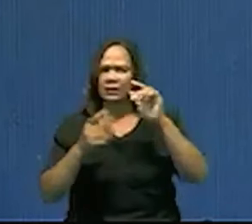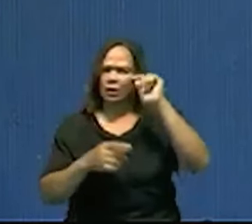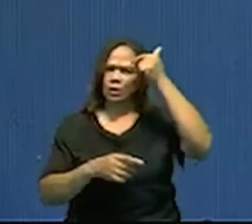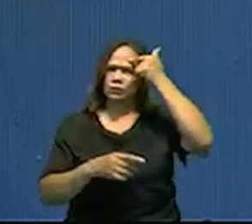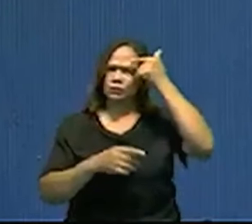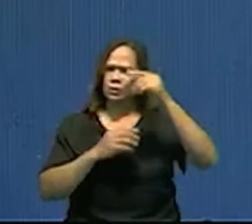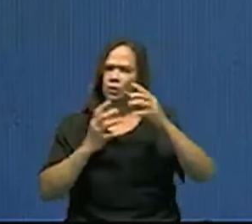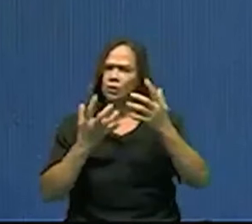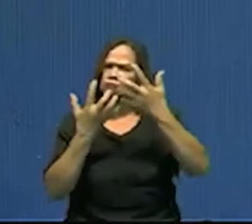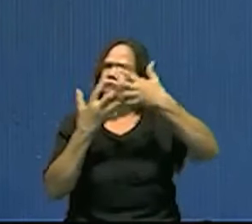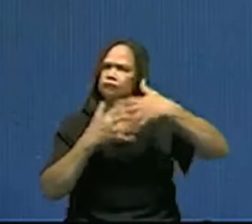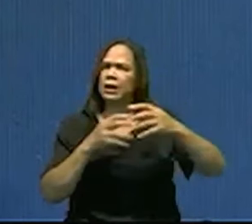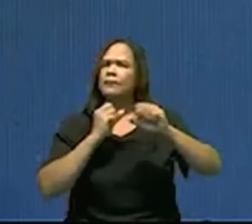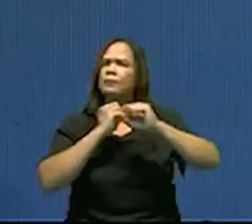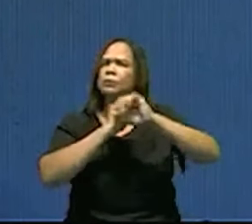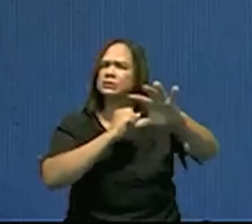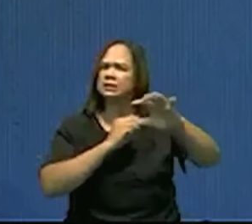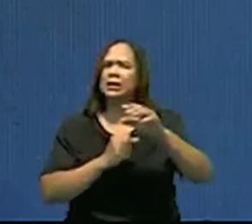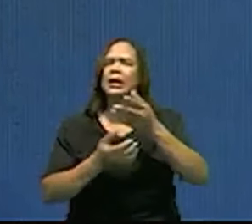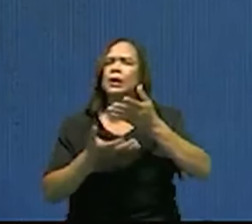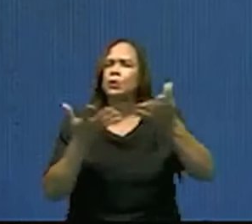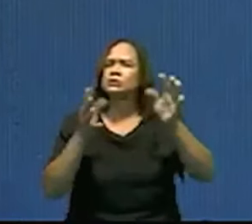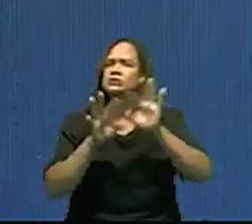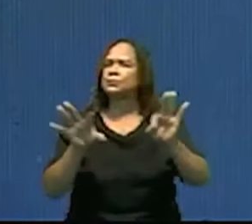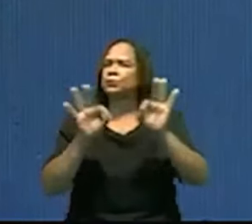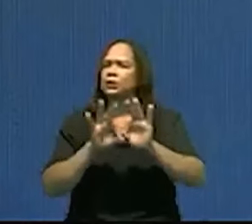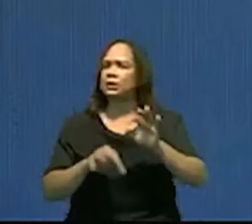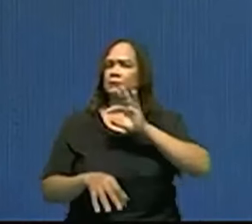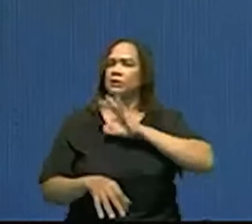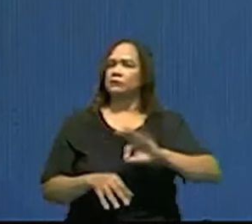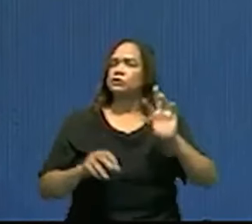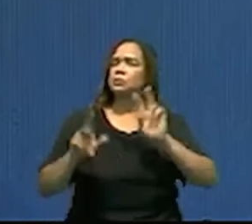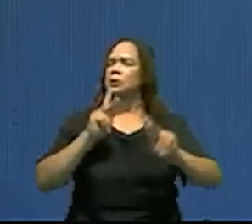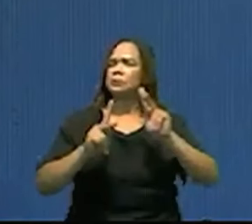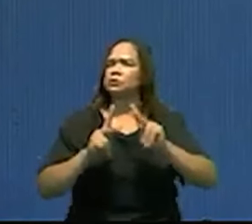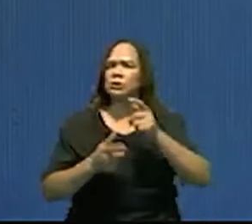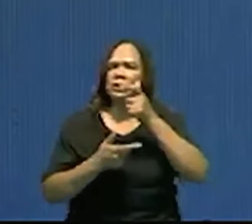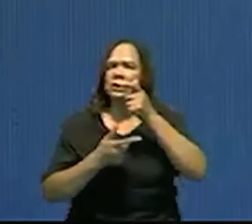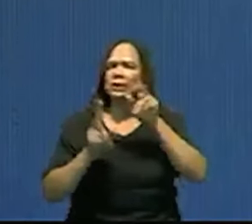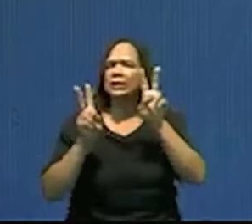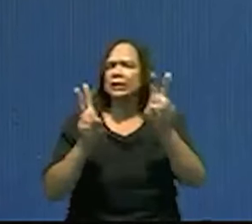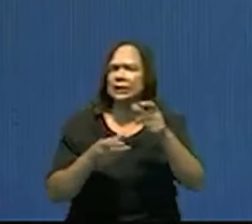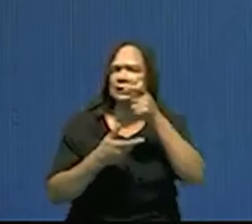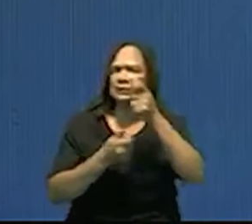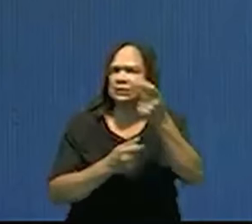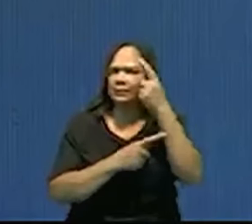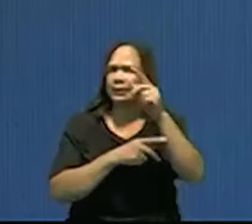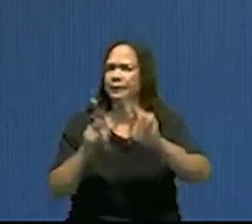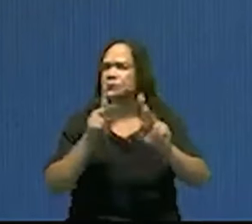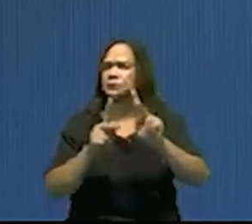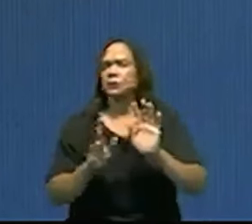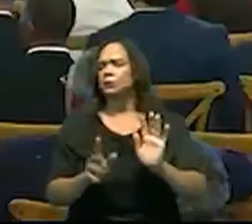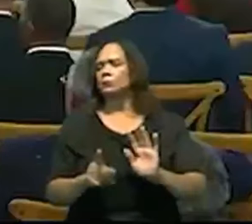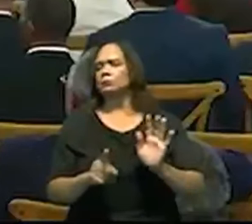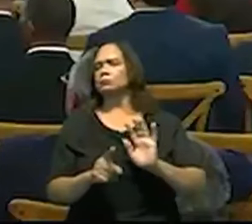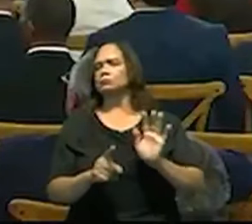publicitar lo que verdaderamente es importante para la nación y con temas relacionados a